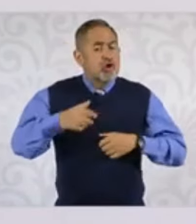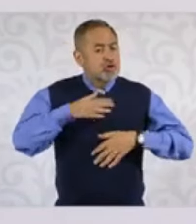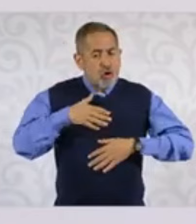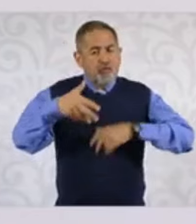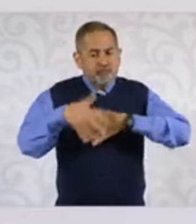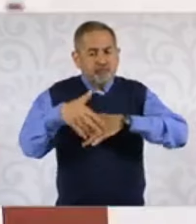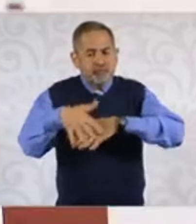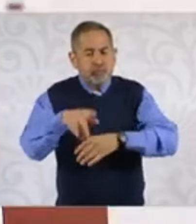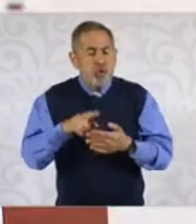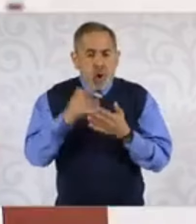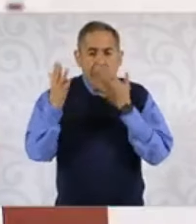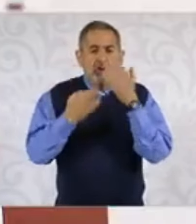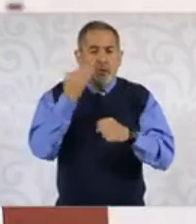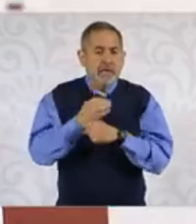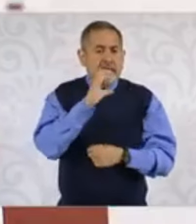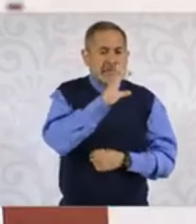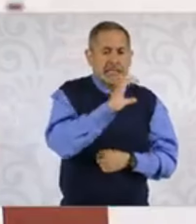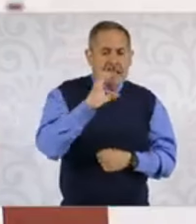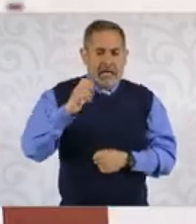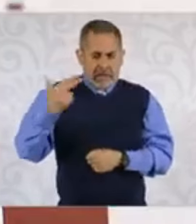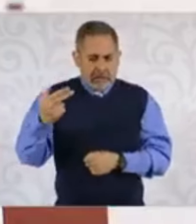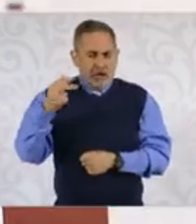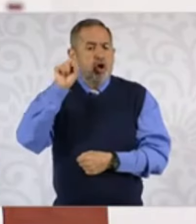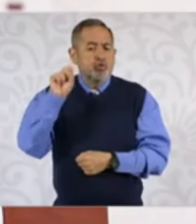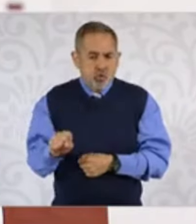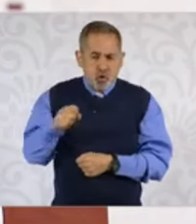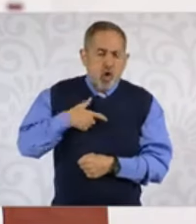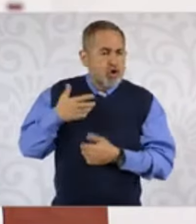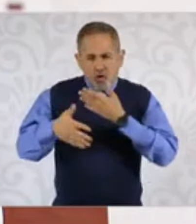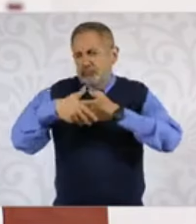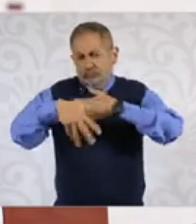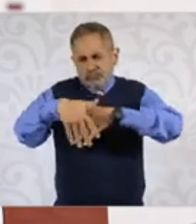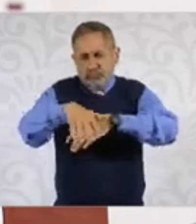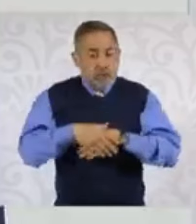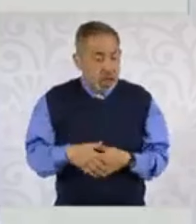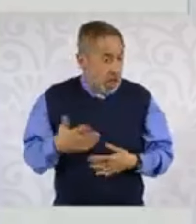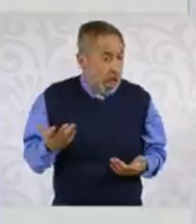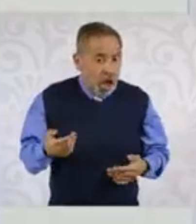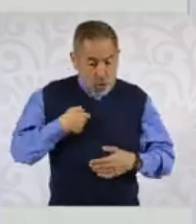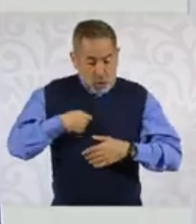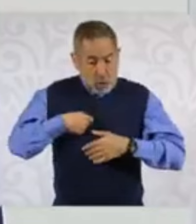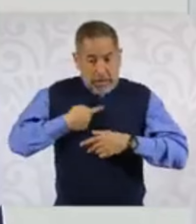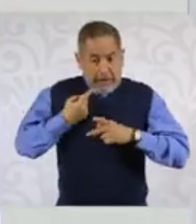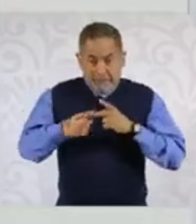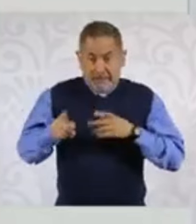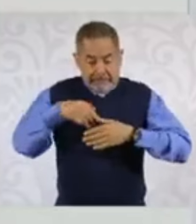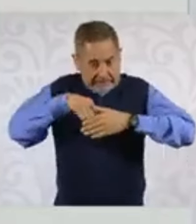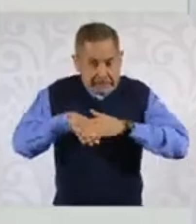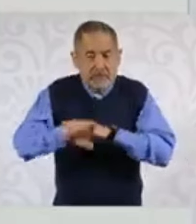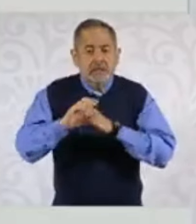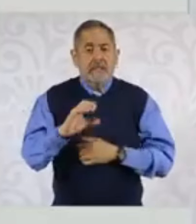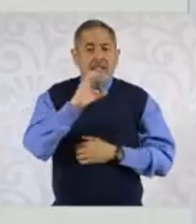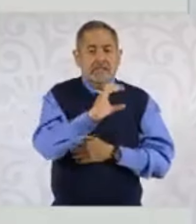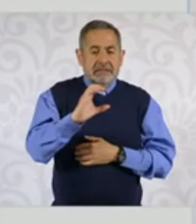pensión bienestar. Esto para aquellos que ya la hayan solicitado y para aquellos que ya tengan 65 años, ¿verdad? Y también